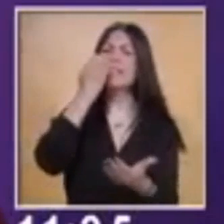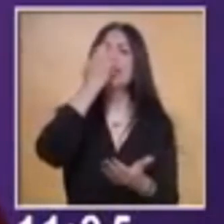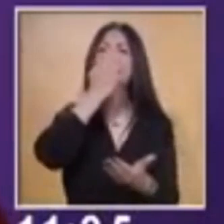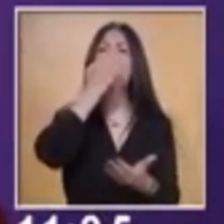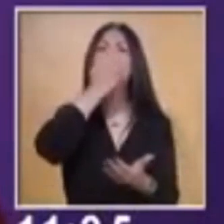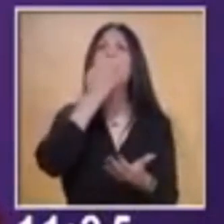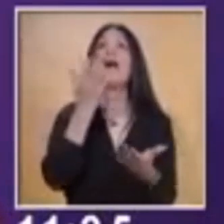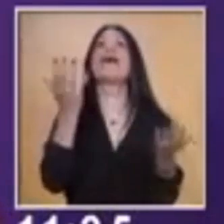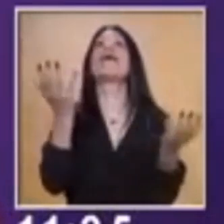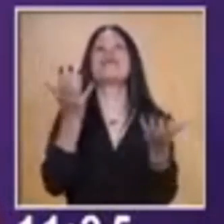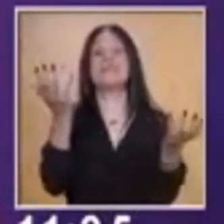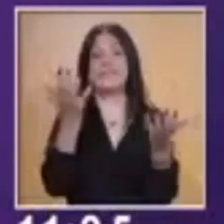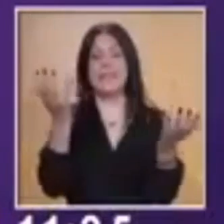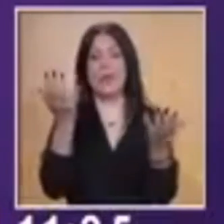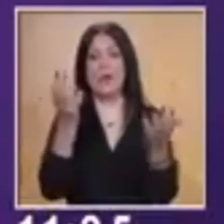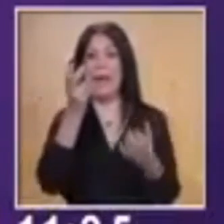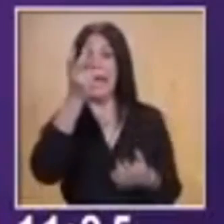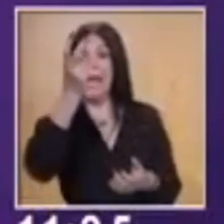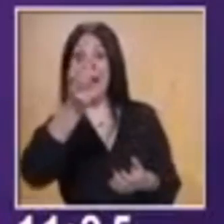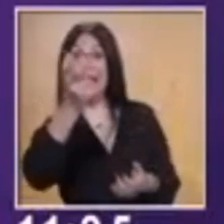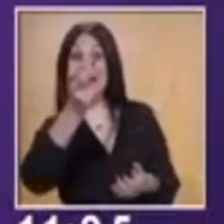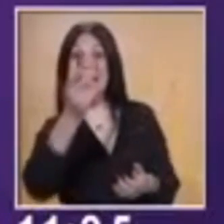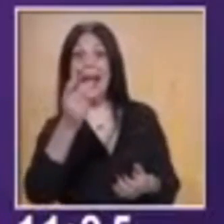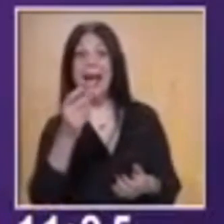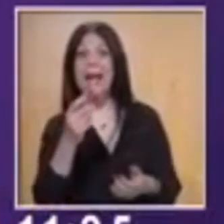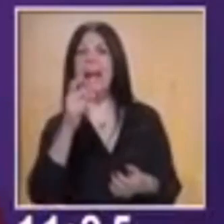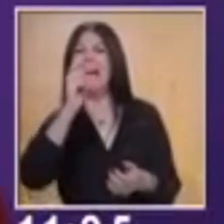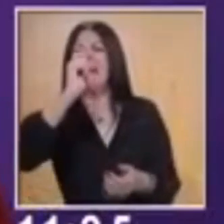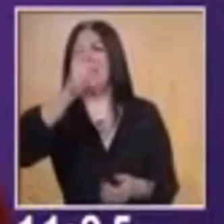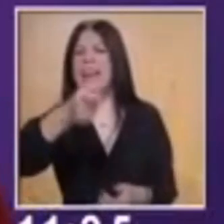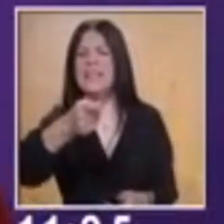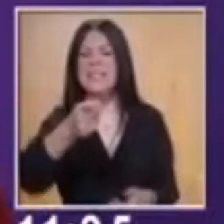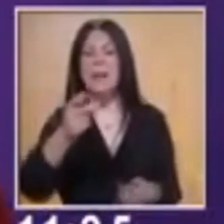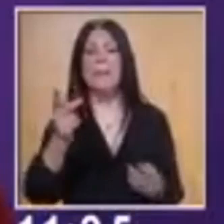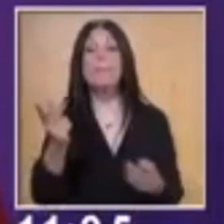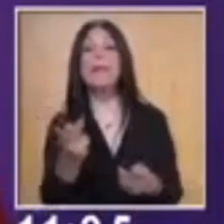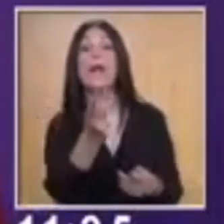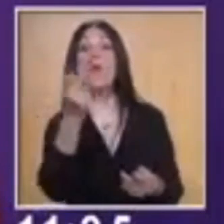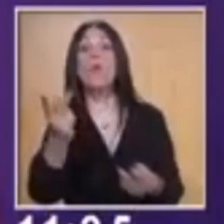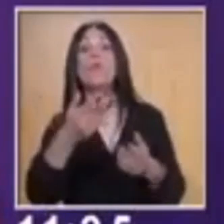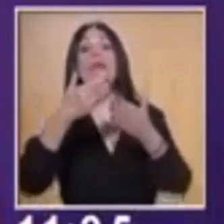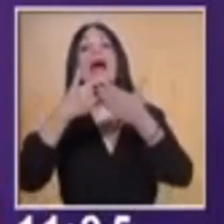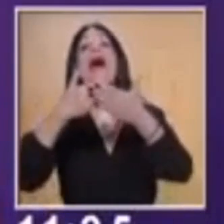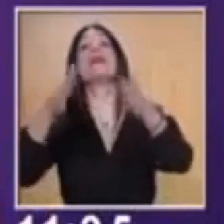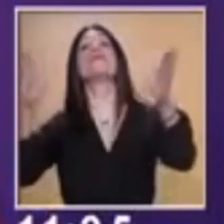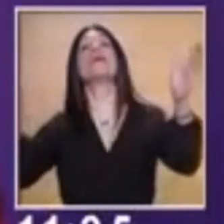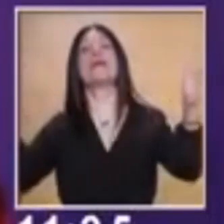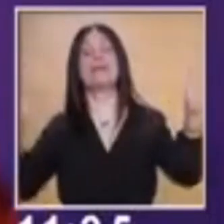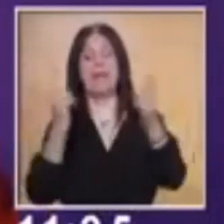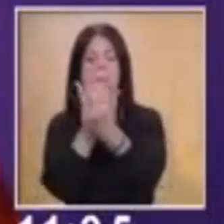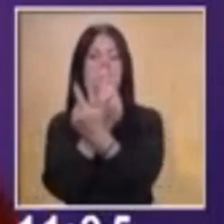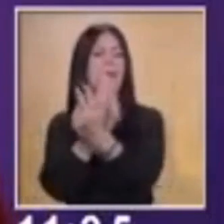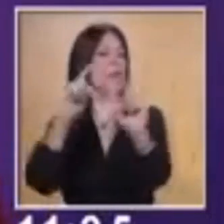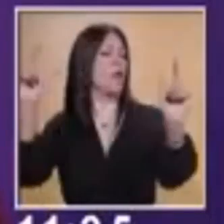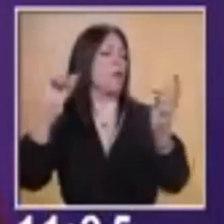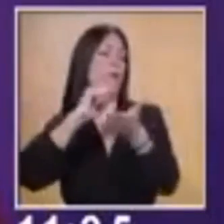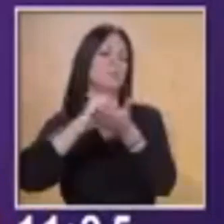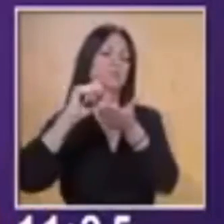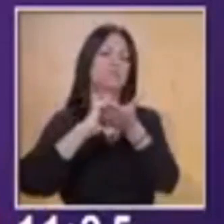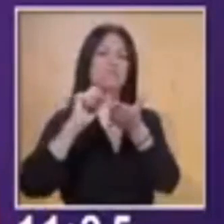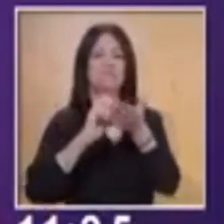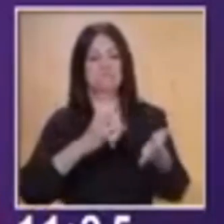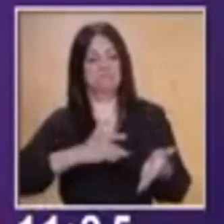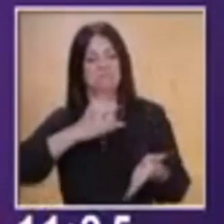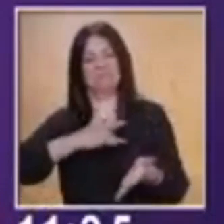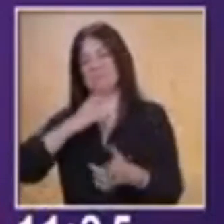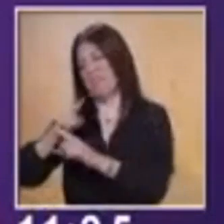oportunidad de escribir todo lo que hiciste el primer día de clases. Bueno, pues probablemente sintiste nervio,